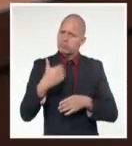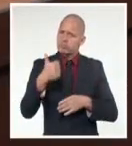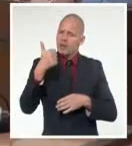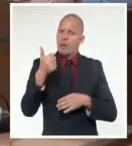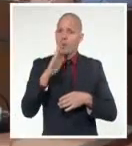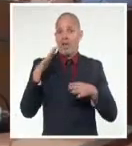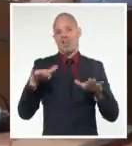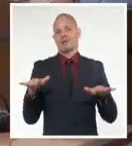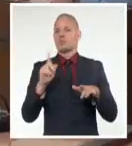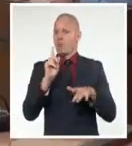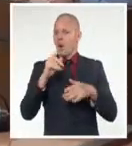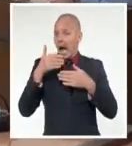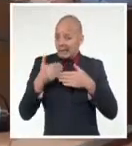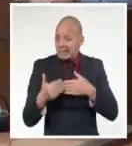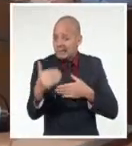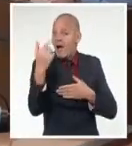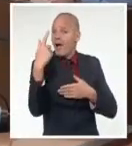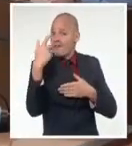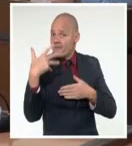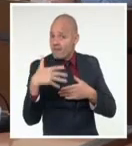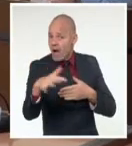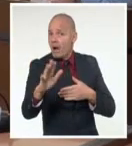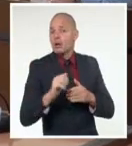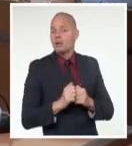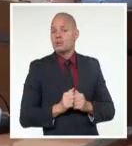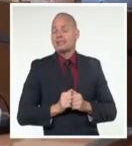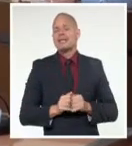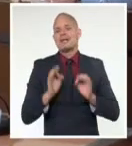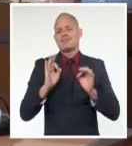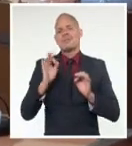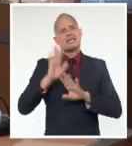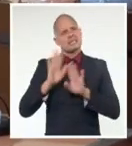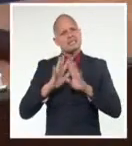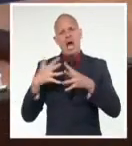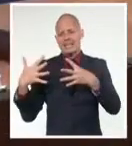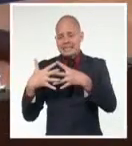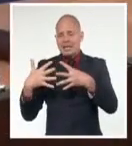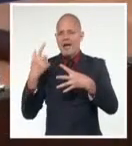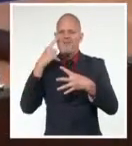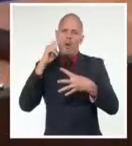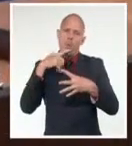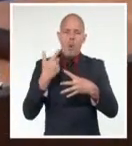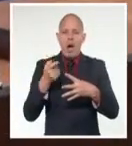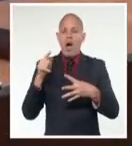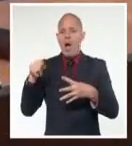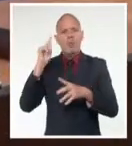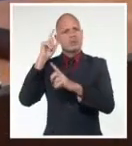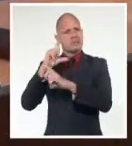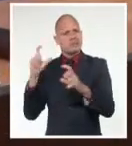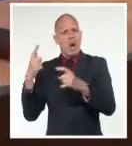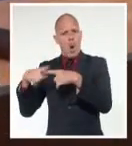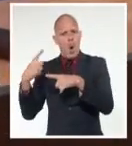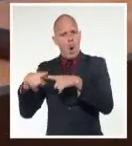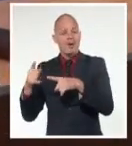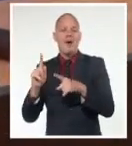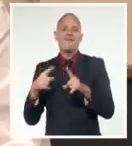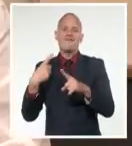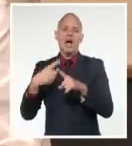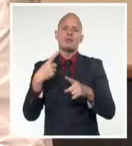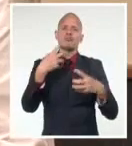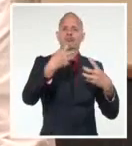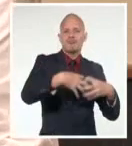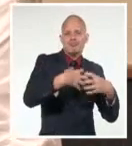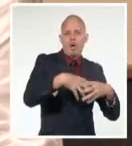satisfechos, pues aún es limitado el vínculo que existe entre el sector del conocimiento, el productivo de bienes y servicios, la